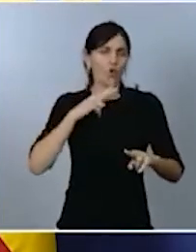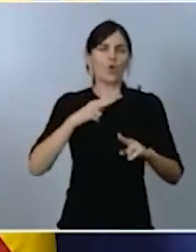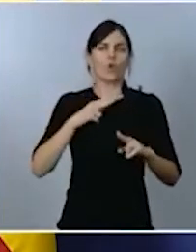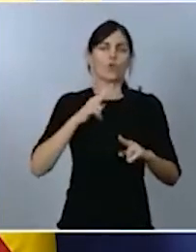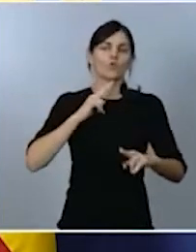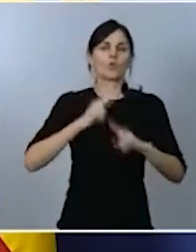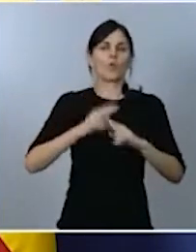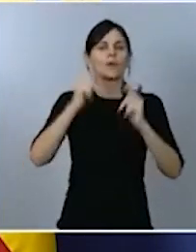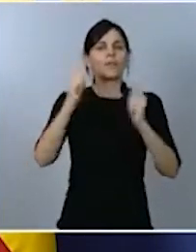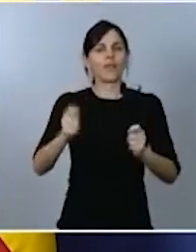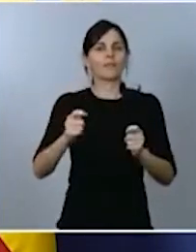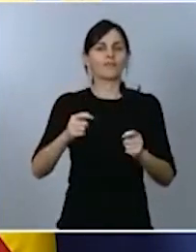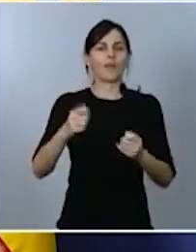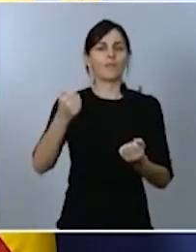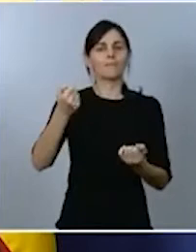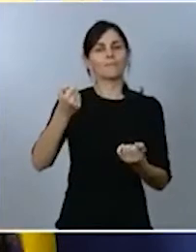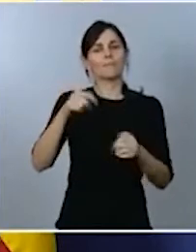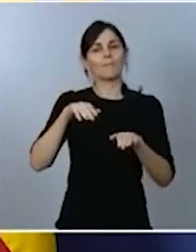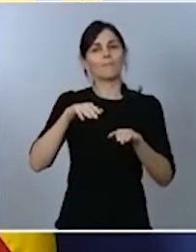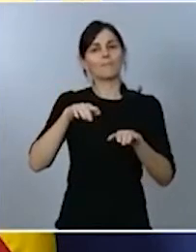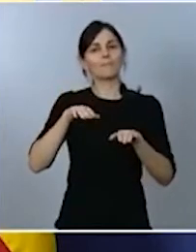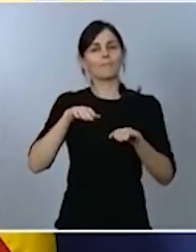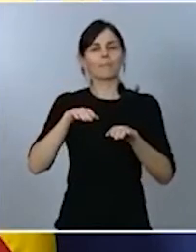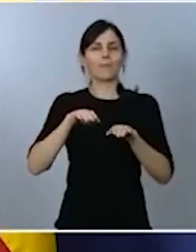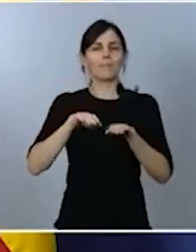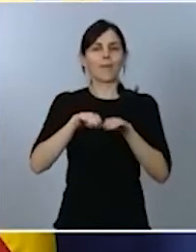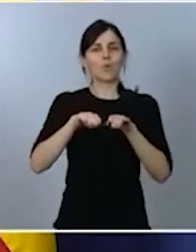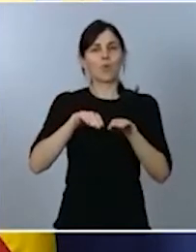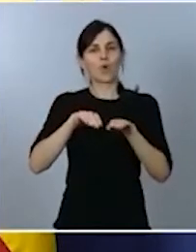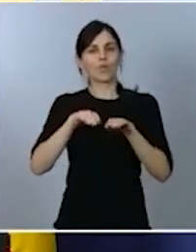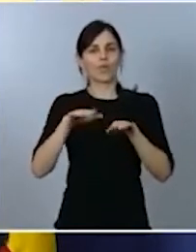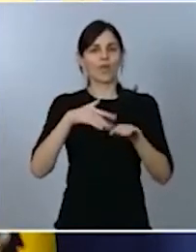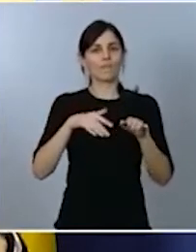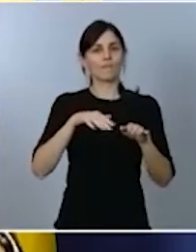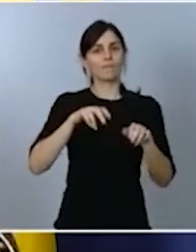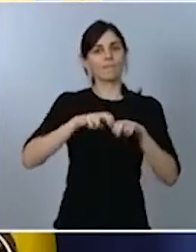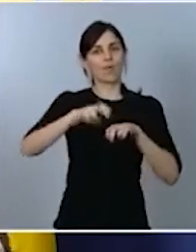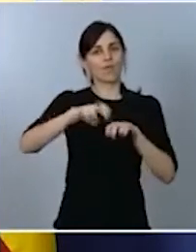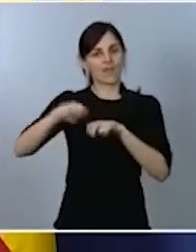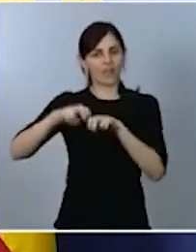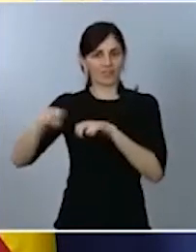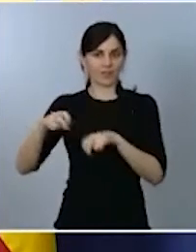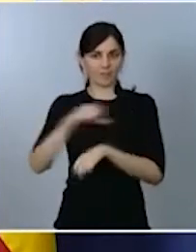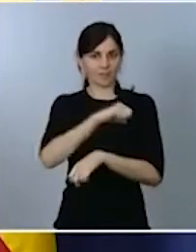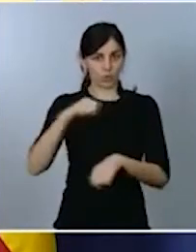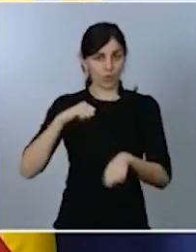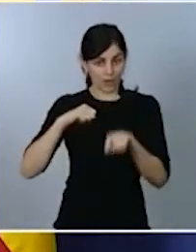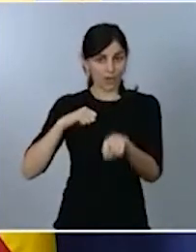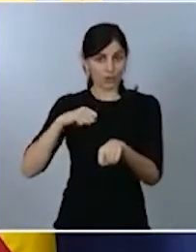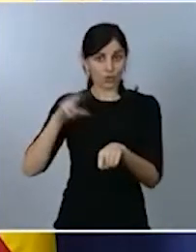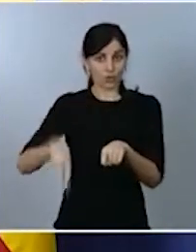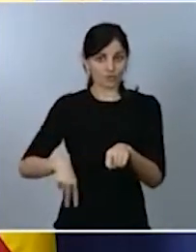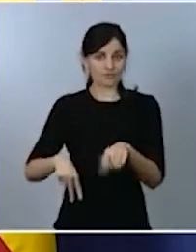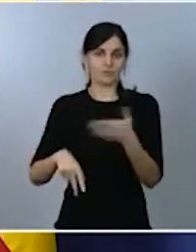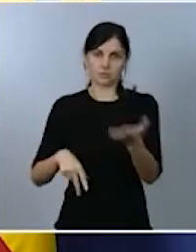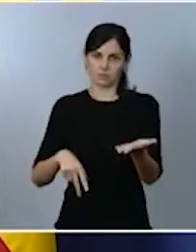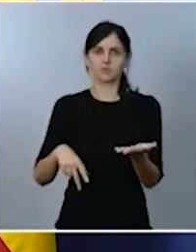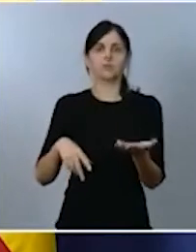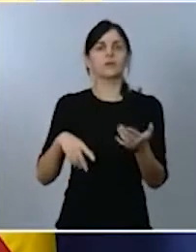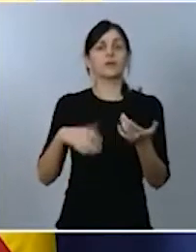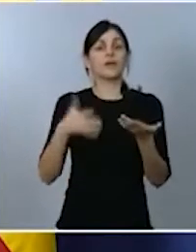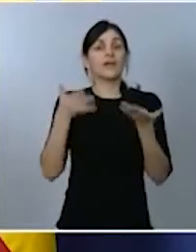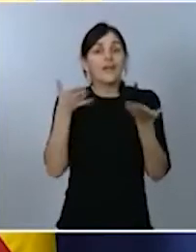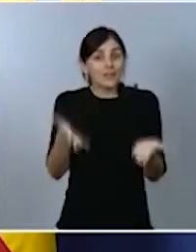se han comercializado sin las debidas y necesarias garantías. Damos, por lo tanto, aquí un paso más